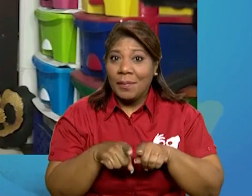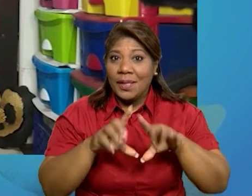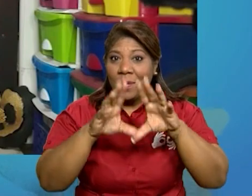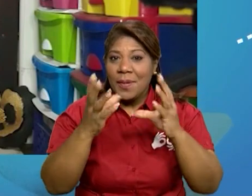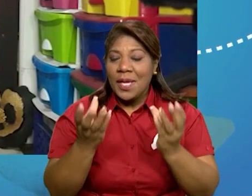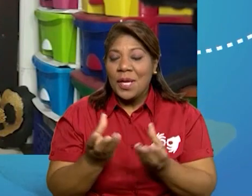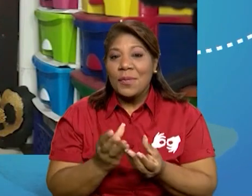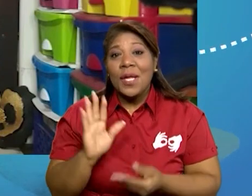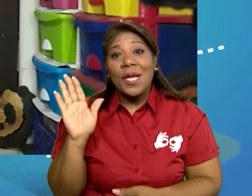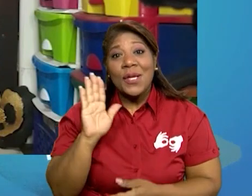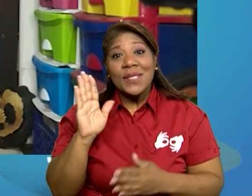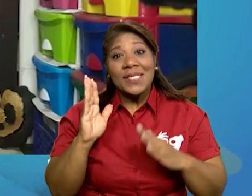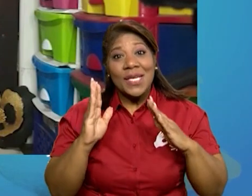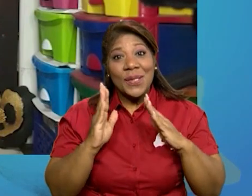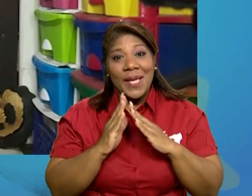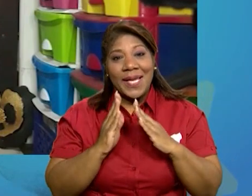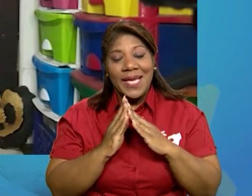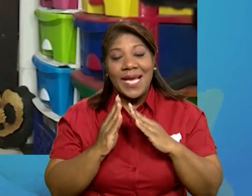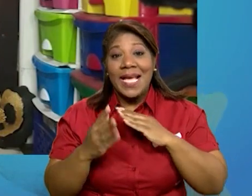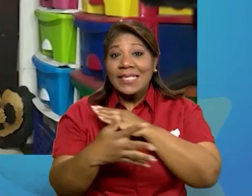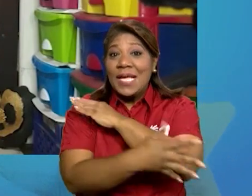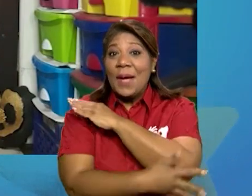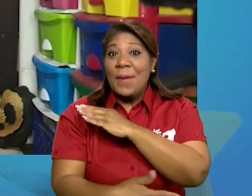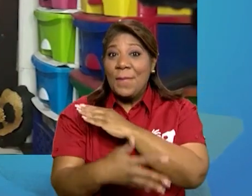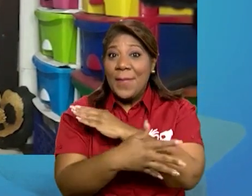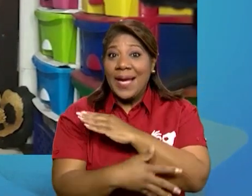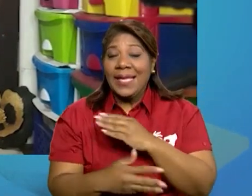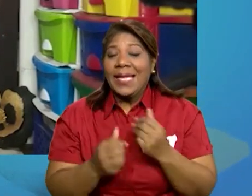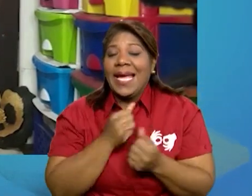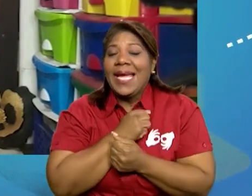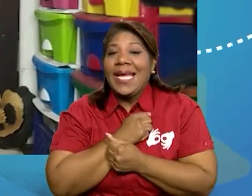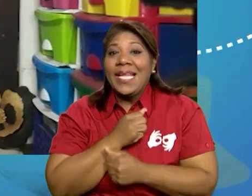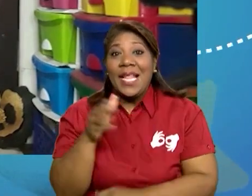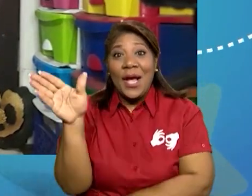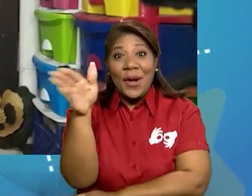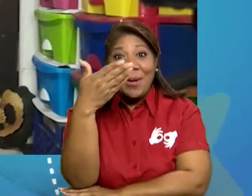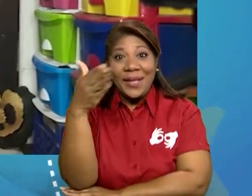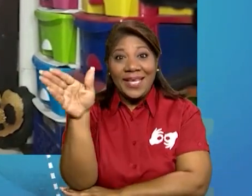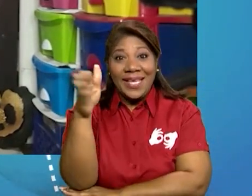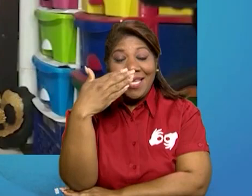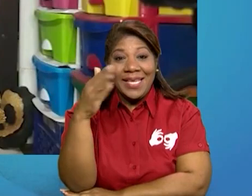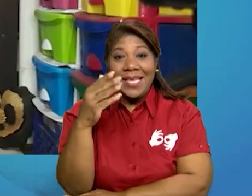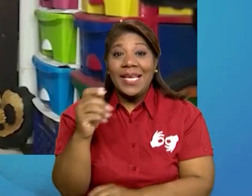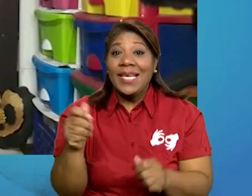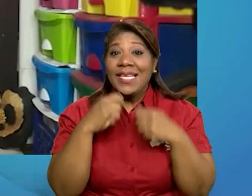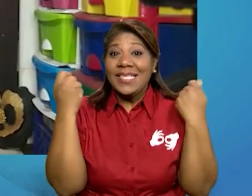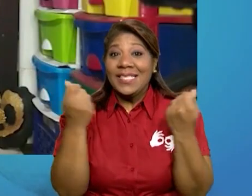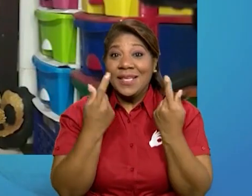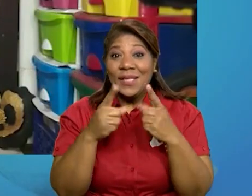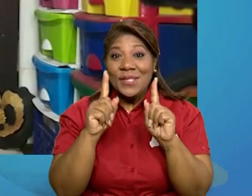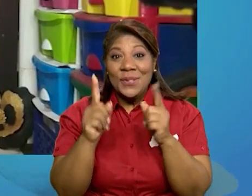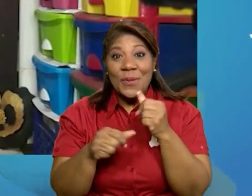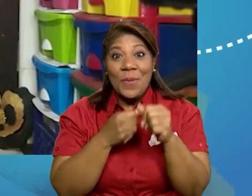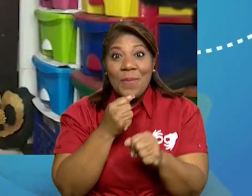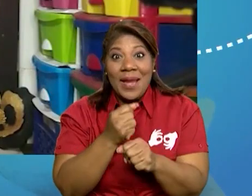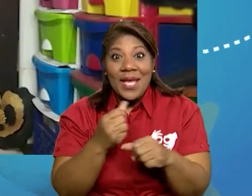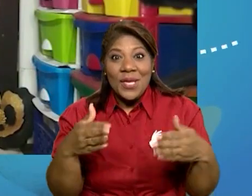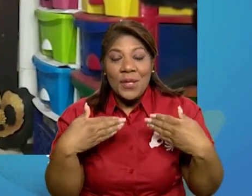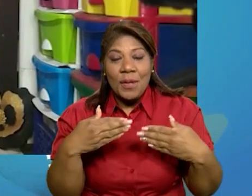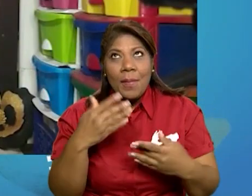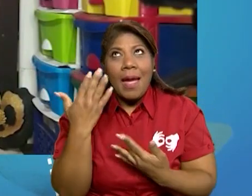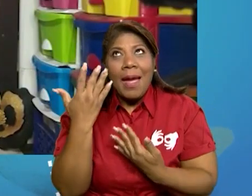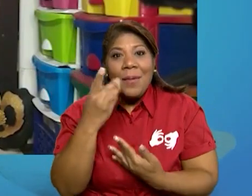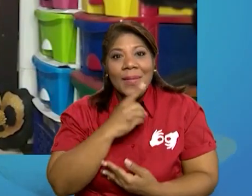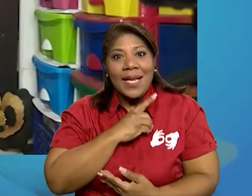saludo desde casa, patria querida, ondeando mi bandera y celebrando sus cumpleaños. Esperando en Dios